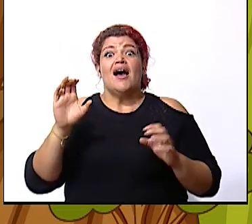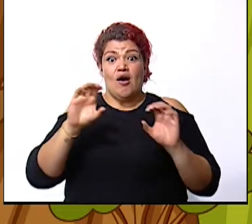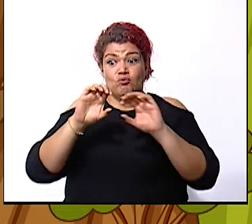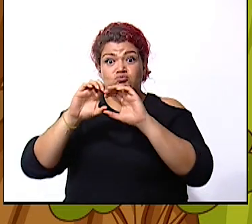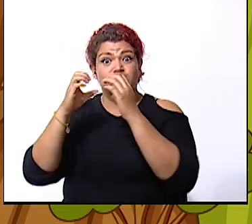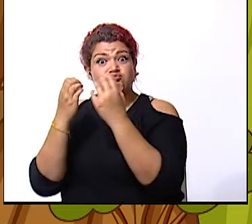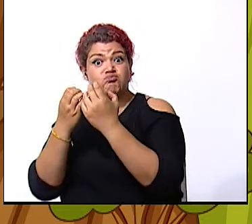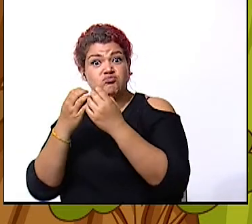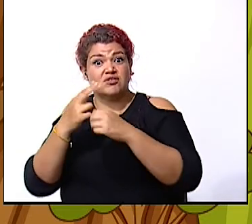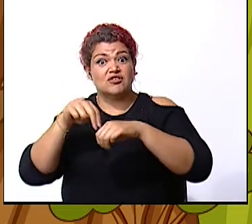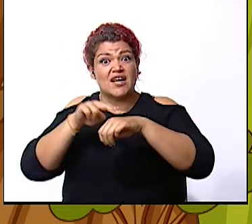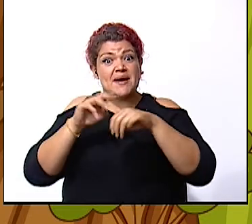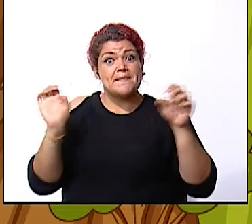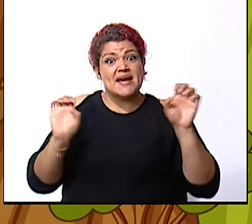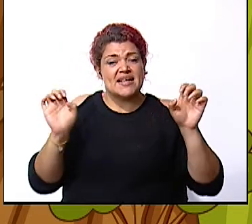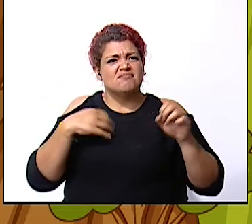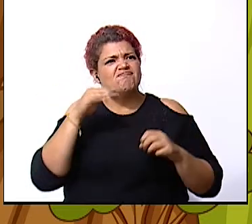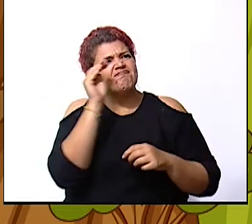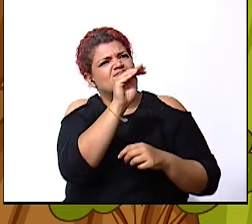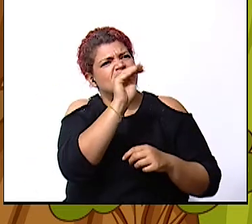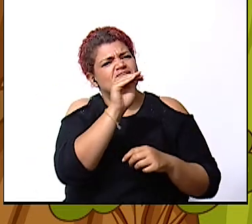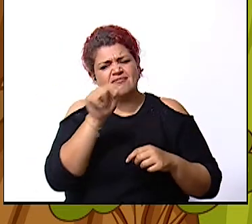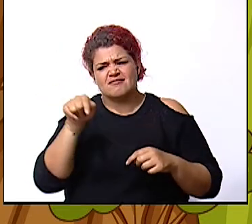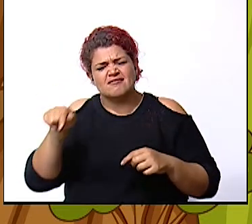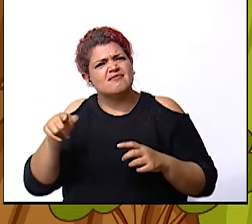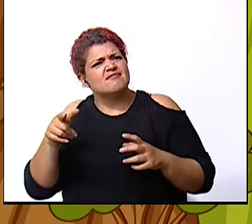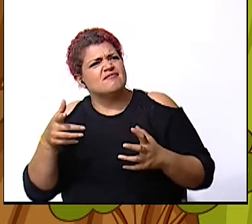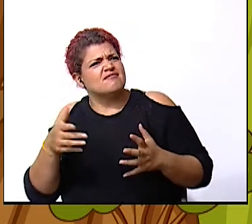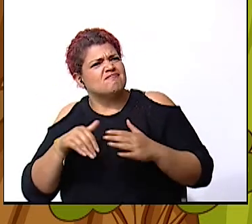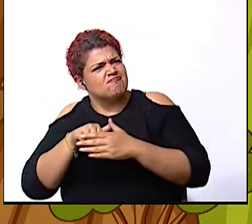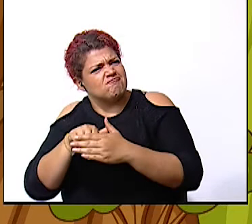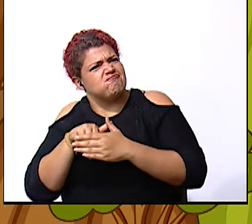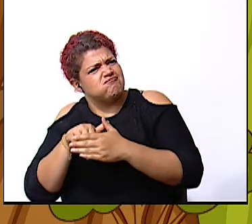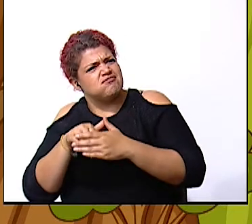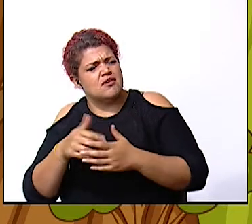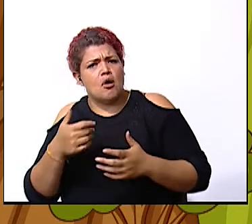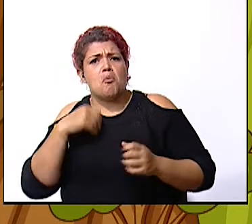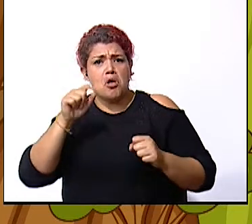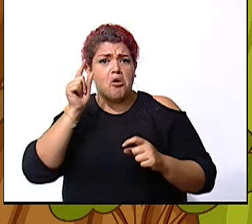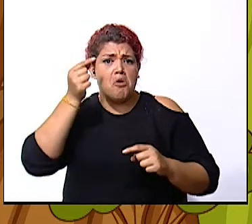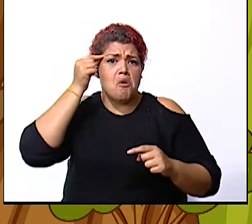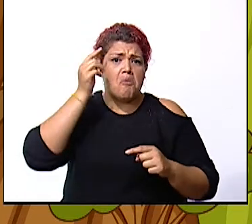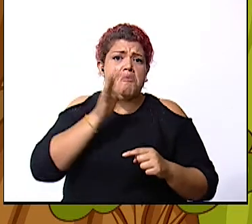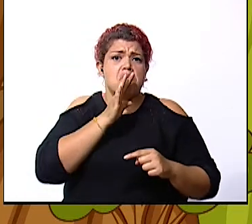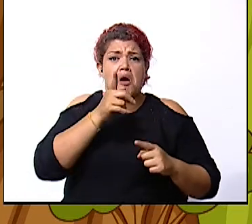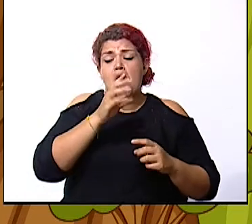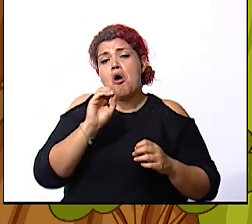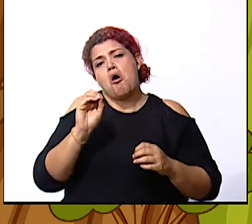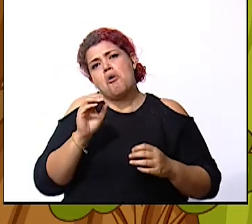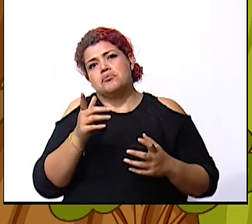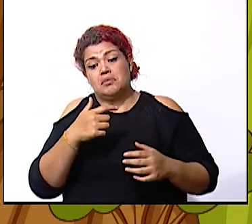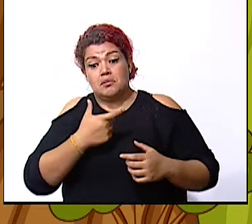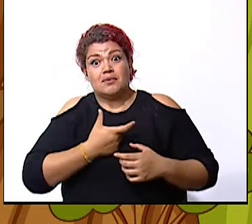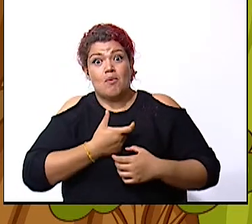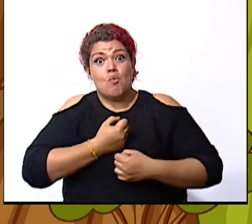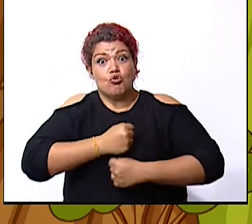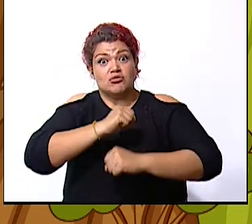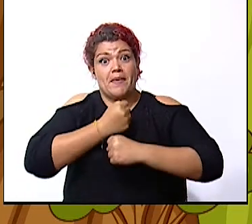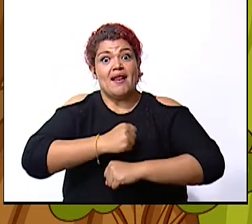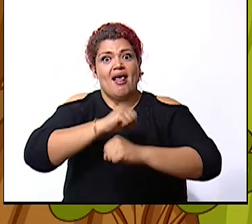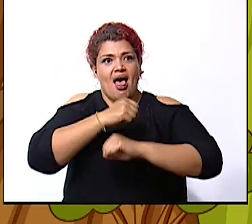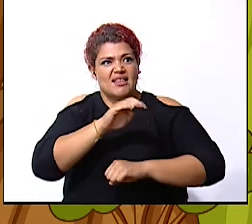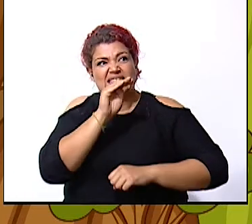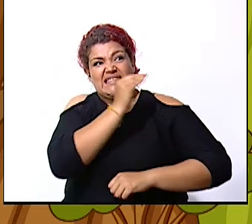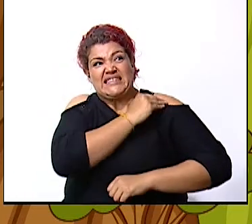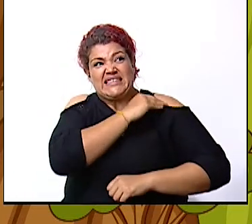emergencia o también podríamos comunicarnos con el gobierno es decir la municipalidad